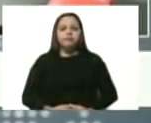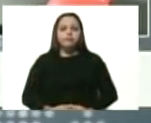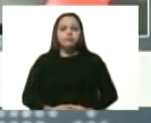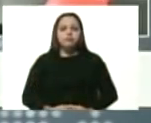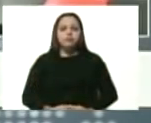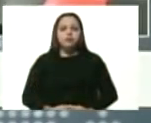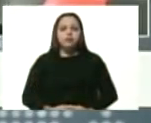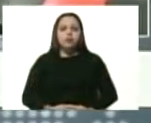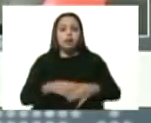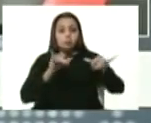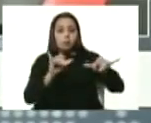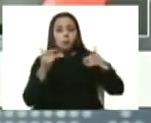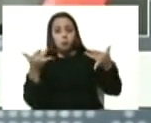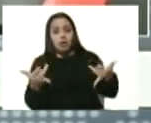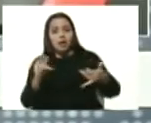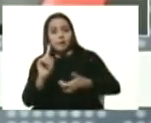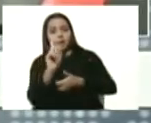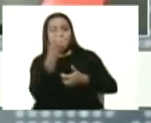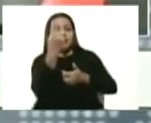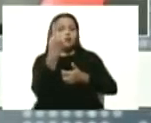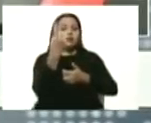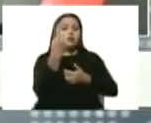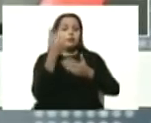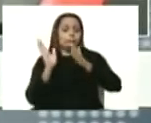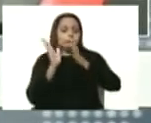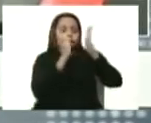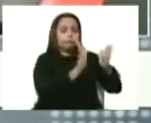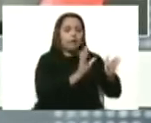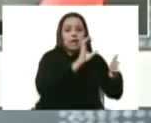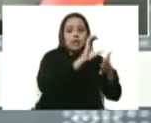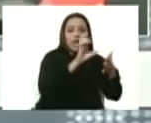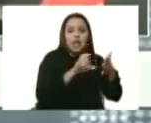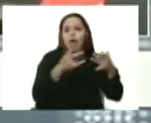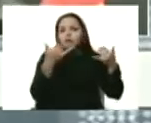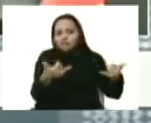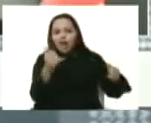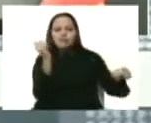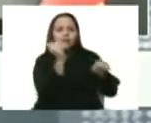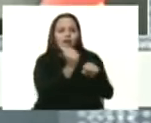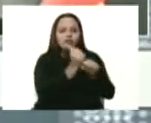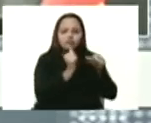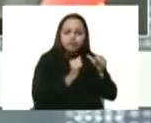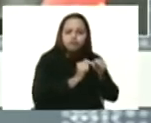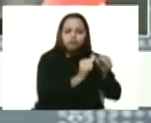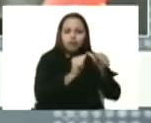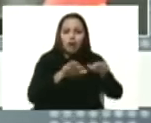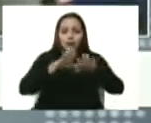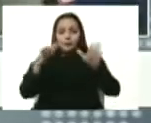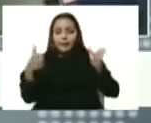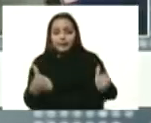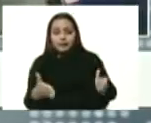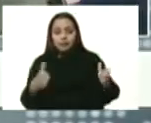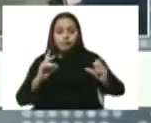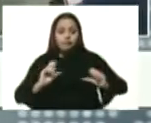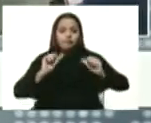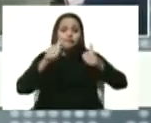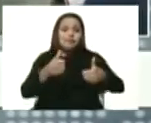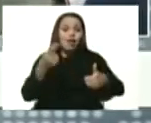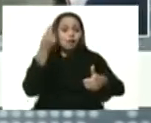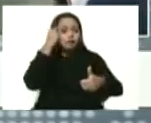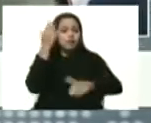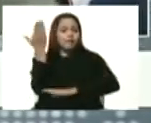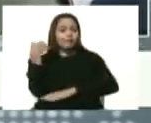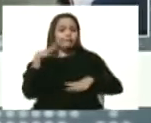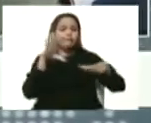eso nos arrojó ya un primer mapa. Y es el que estamos justamente trabajando en estas mesas que se instalaron desde el día martes